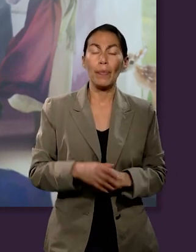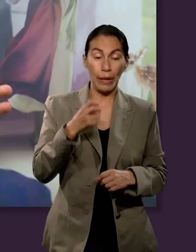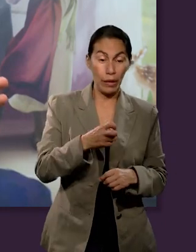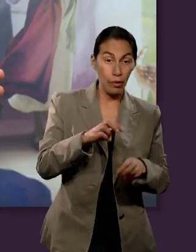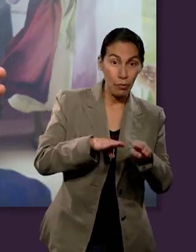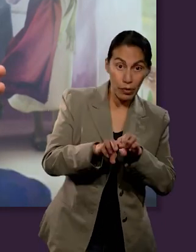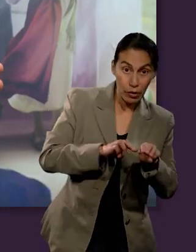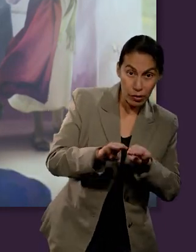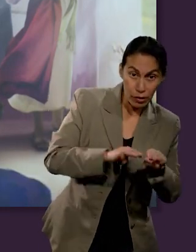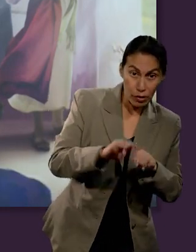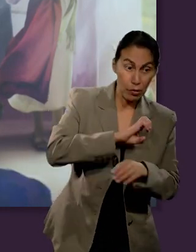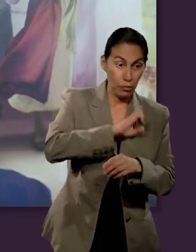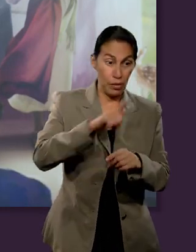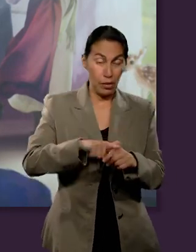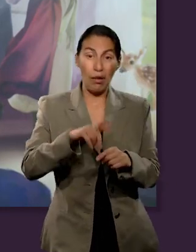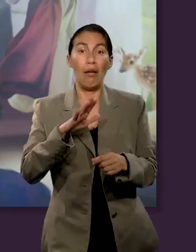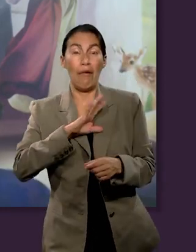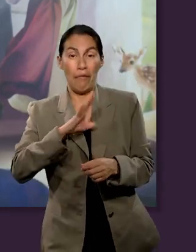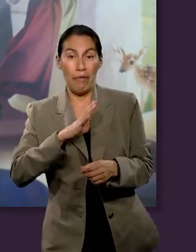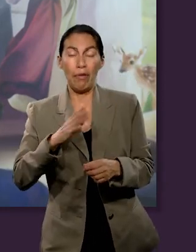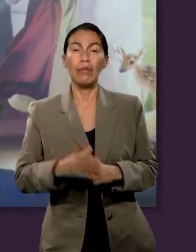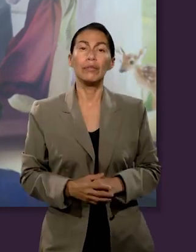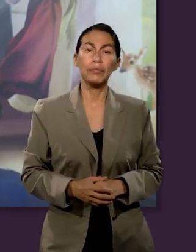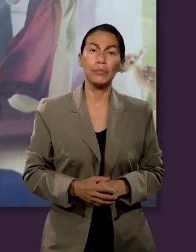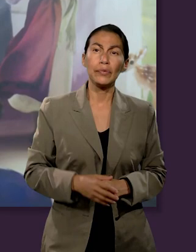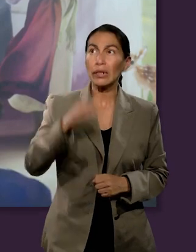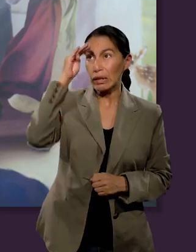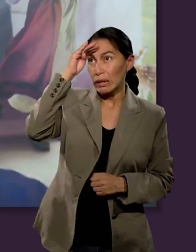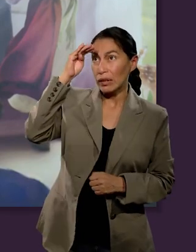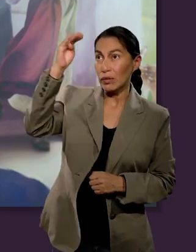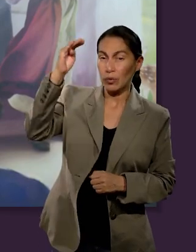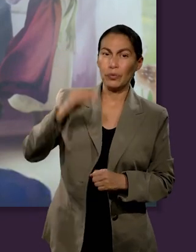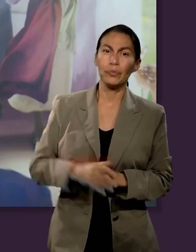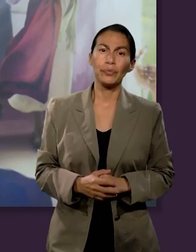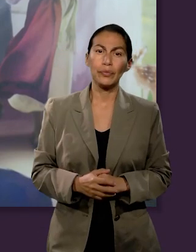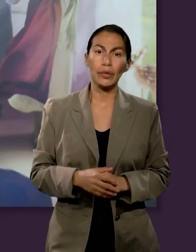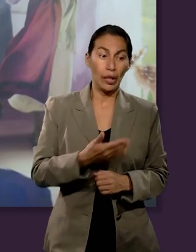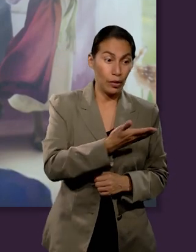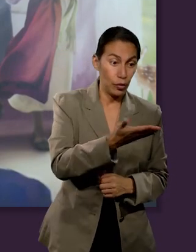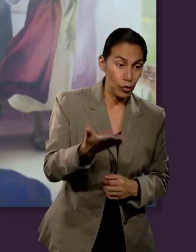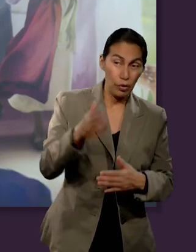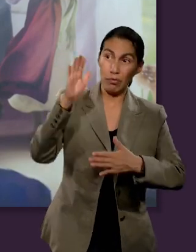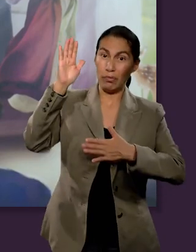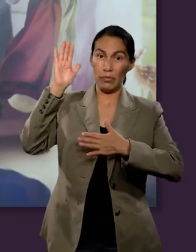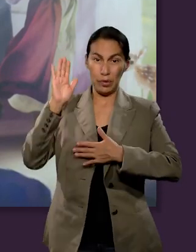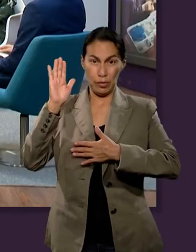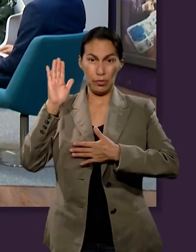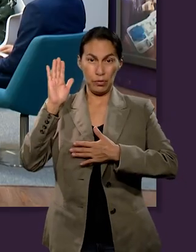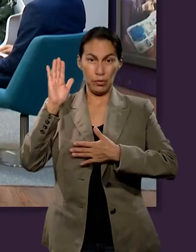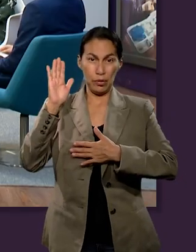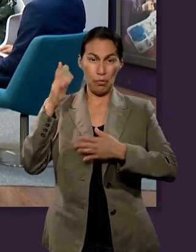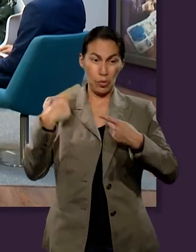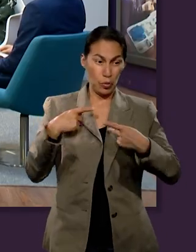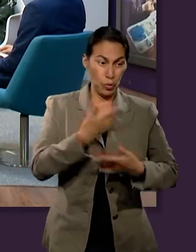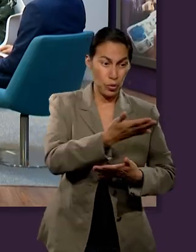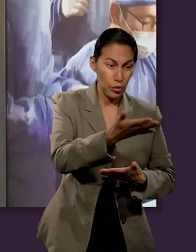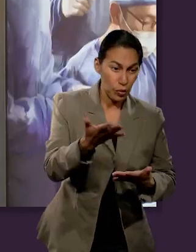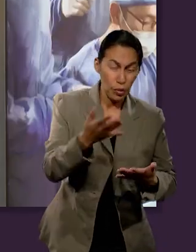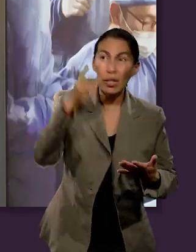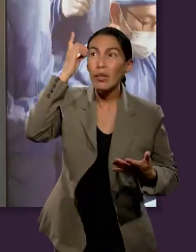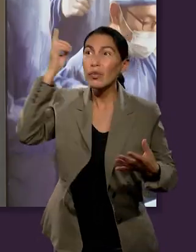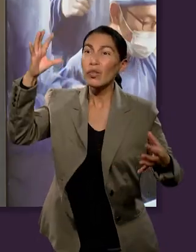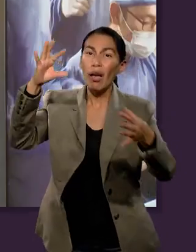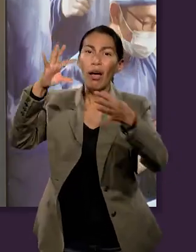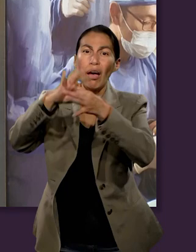de los levitas, que formaban un ministerio especial del Señor. Es decir, en esa relación de pacto que ahora el pueblo había establecido